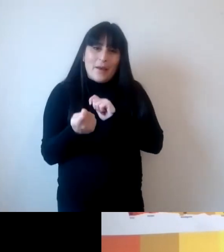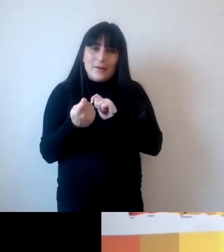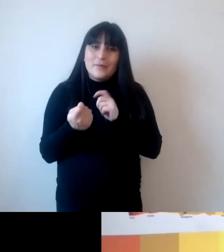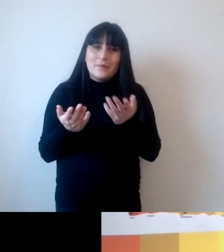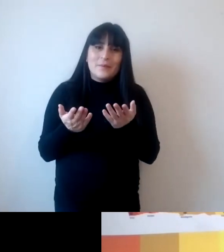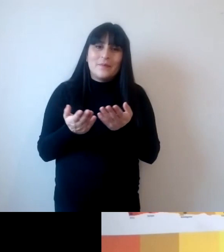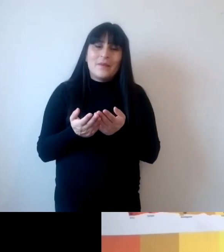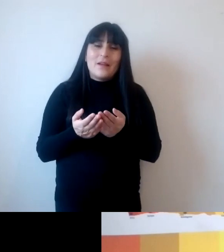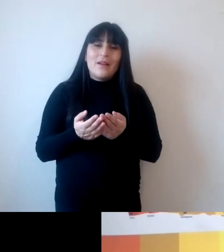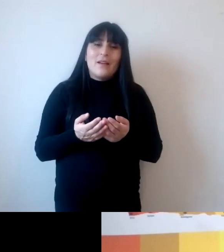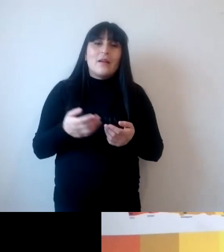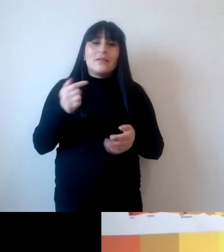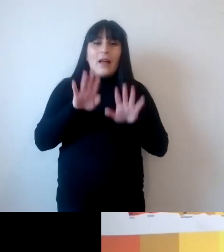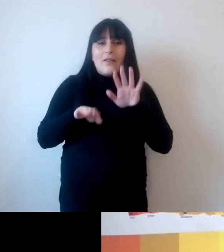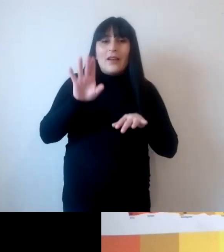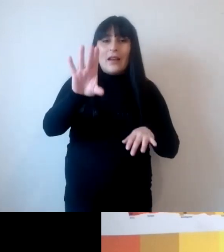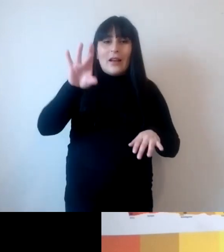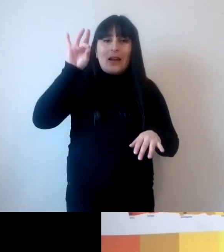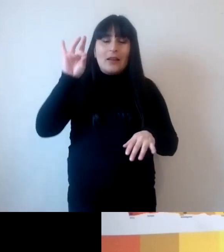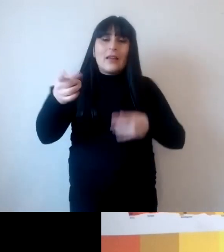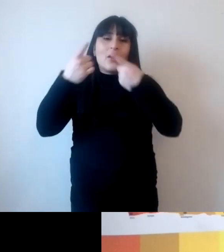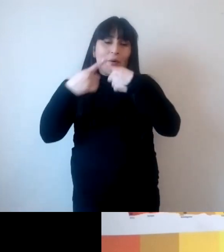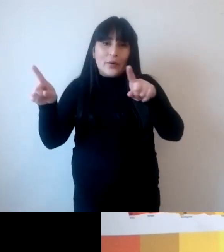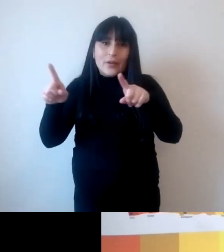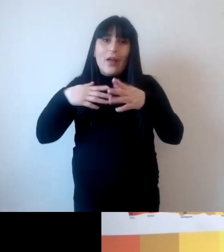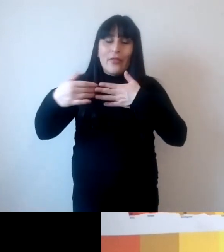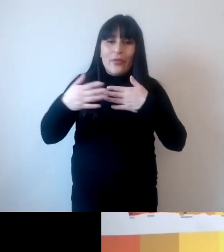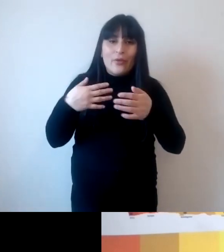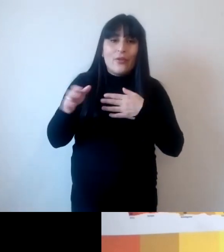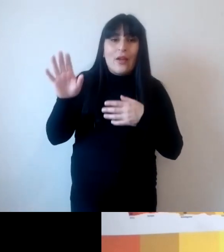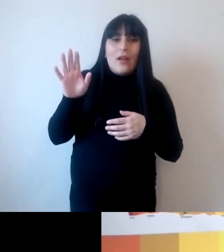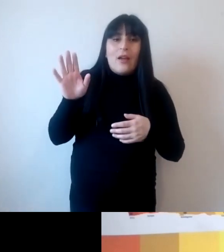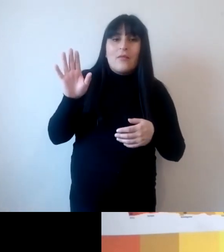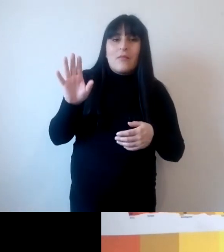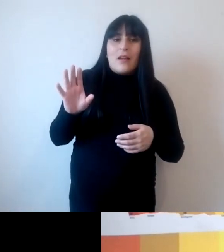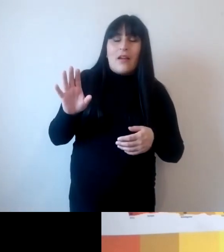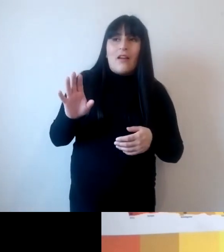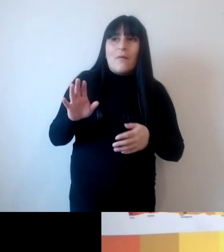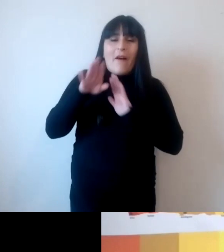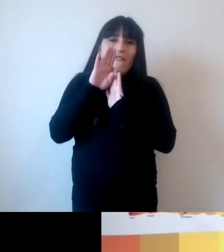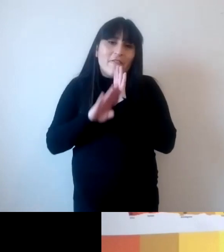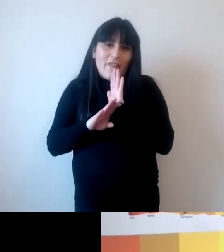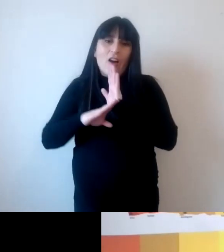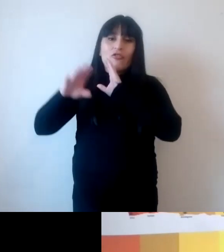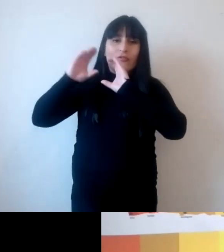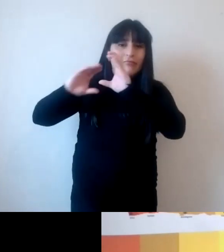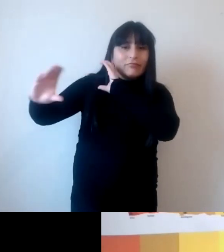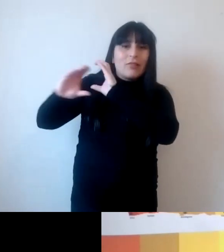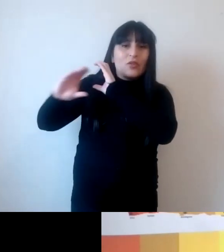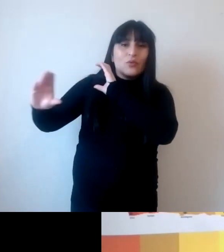sean más probables y sean más posibles incluso sean los socialmente deseables y socialmente